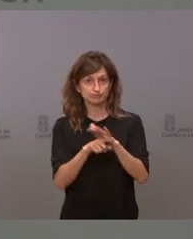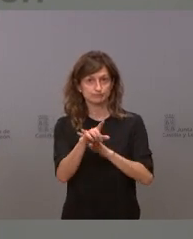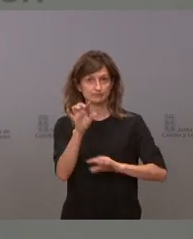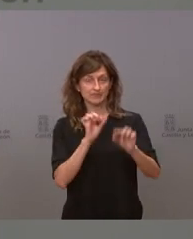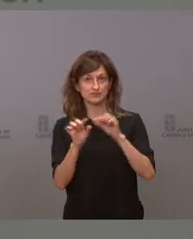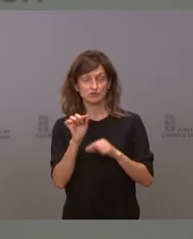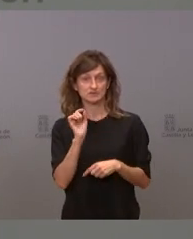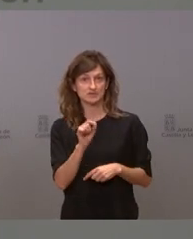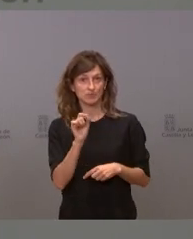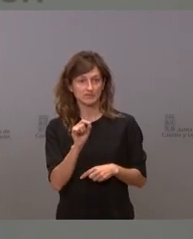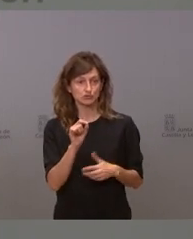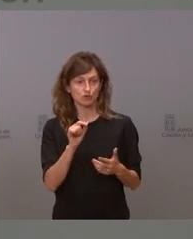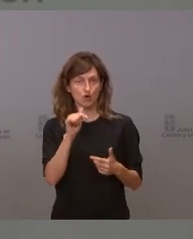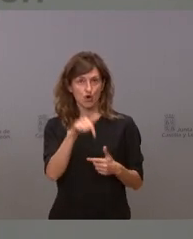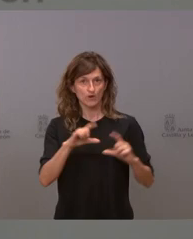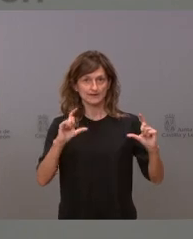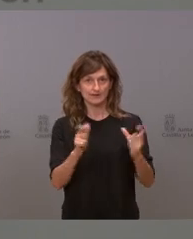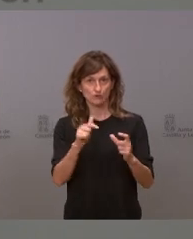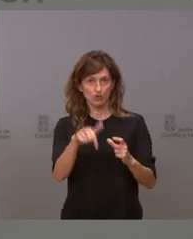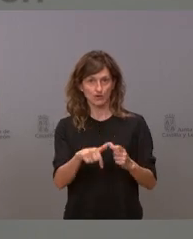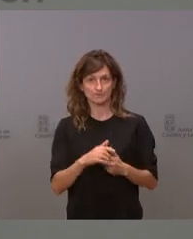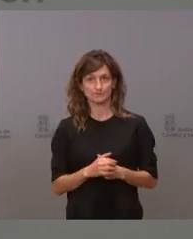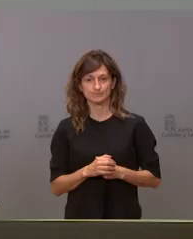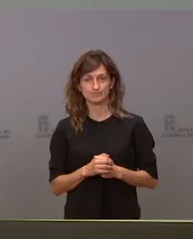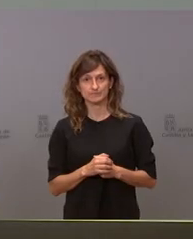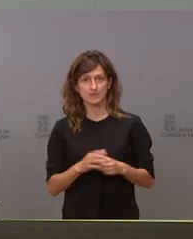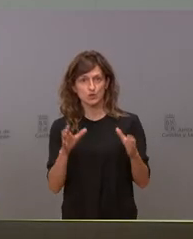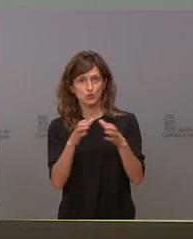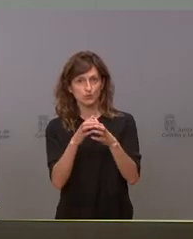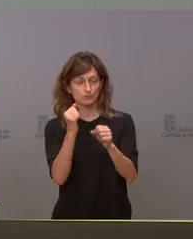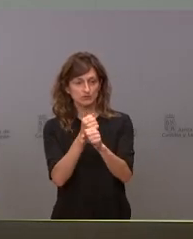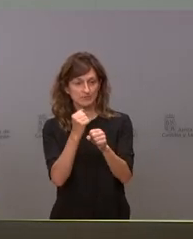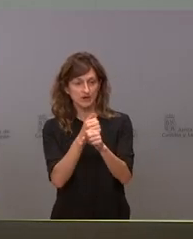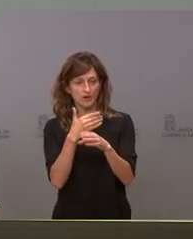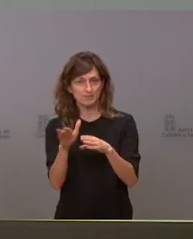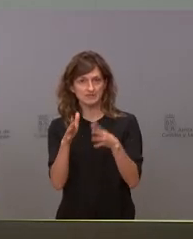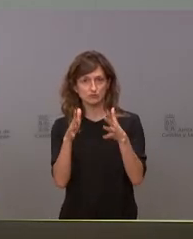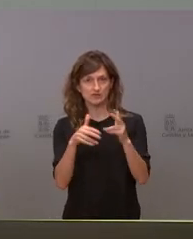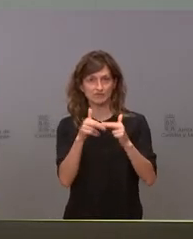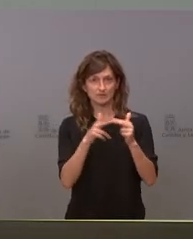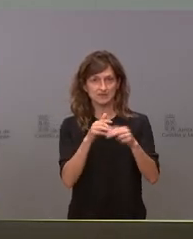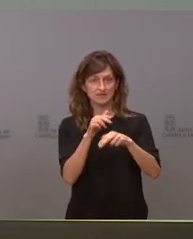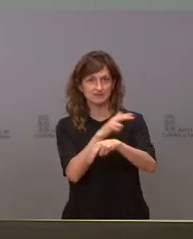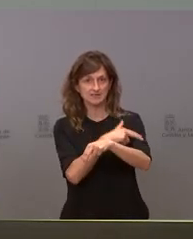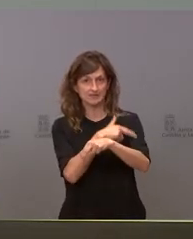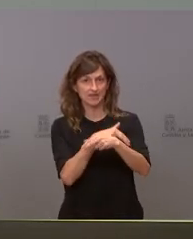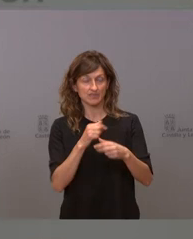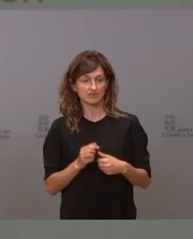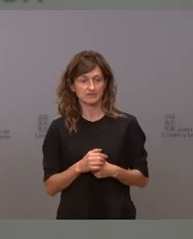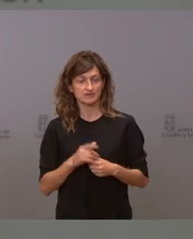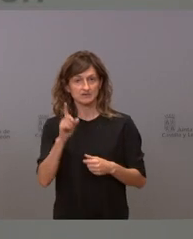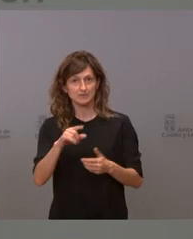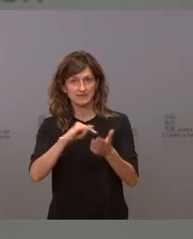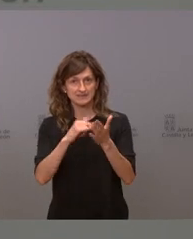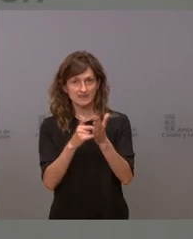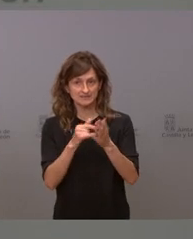decisiones pero de momento lo que se va a reunir es hoy mismo ese grupo de trabajo además del consejero de fomento y la consejera de sanidad por quien está formado los técnicos de